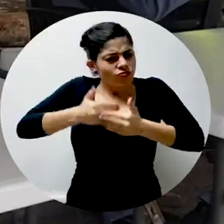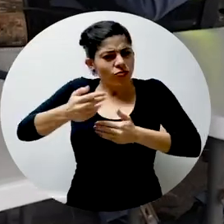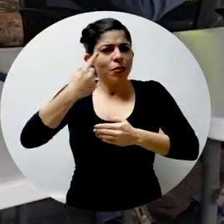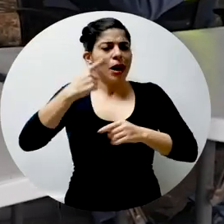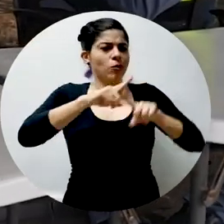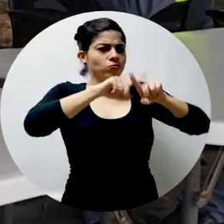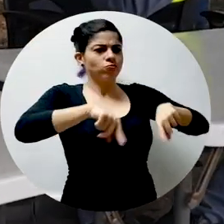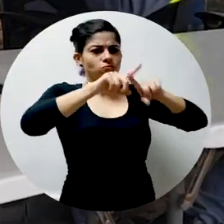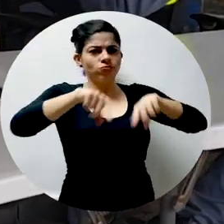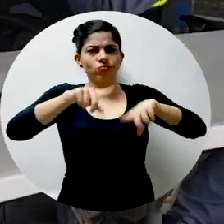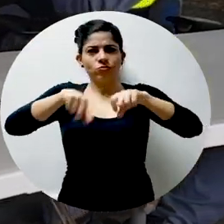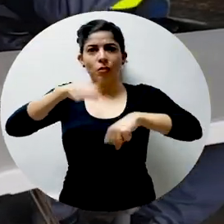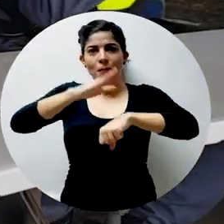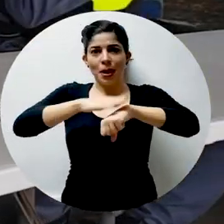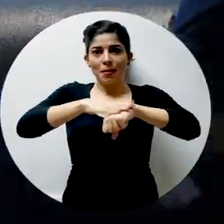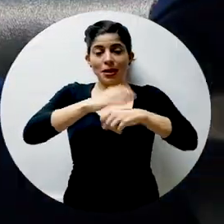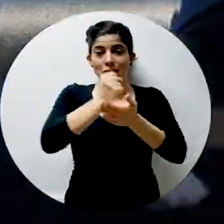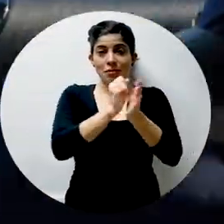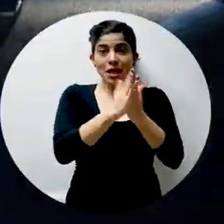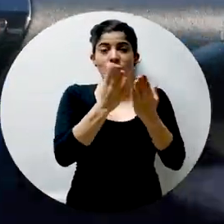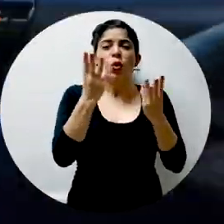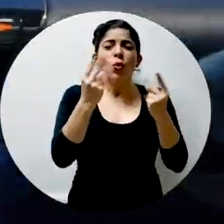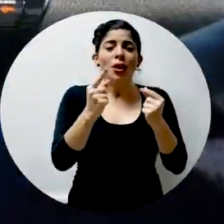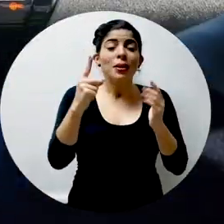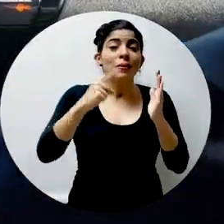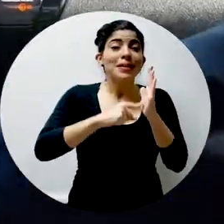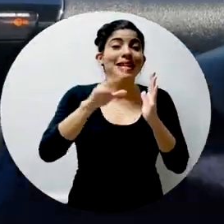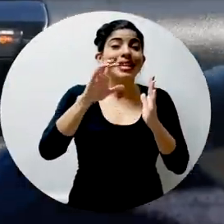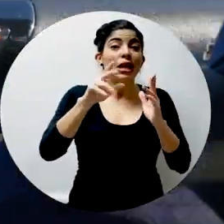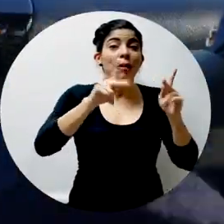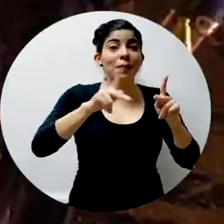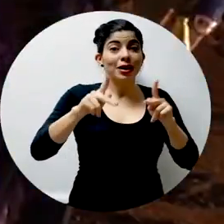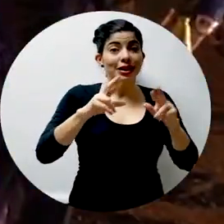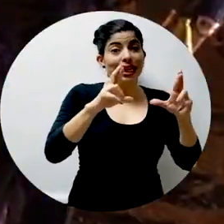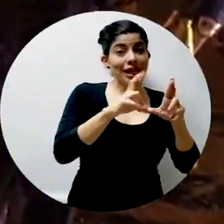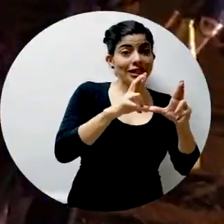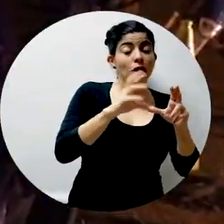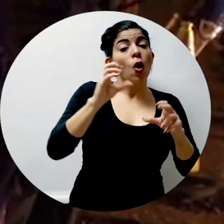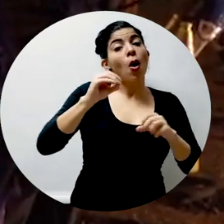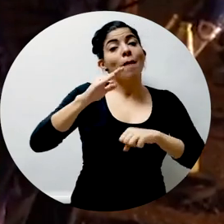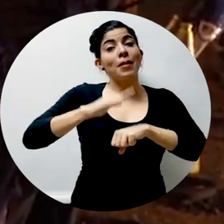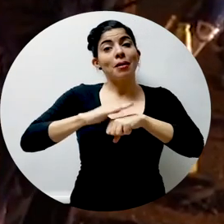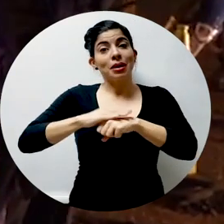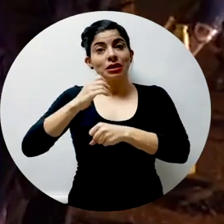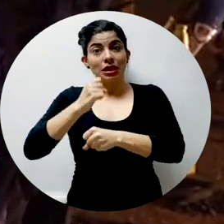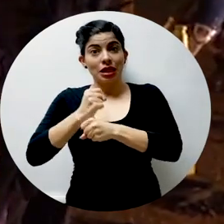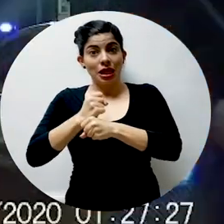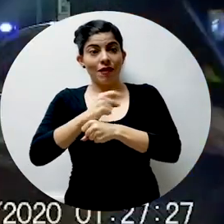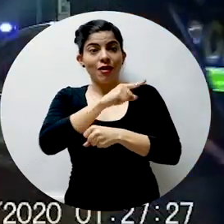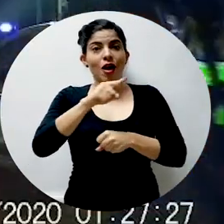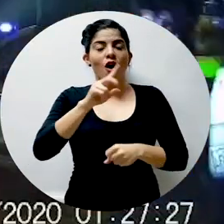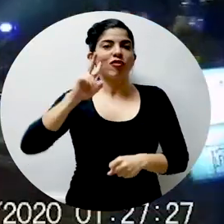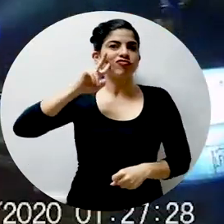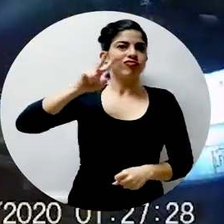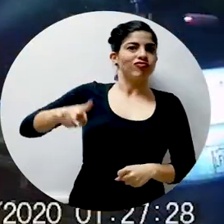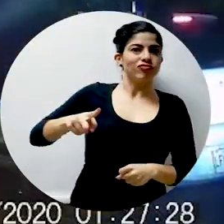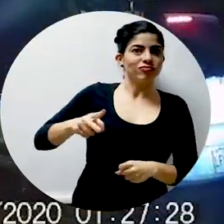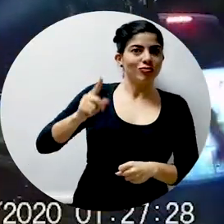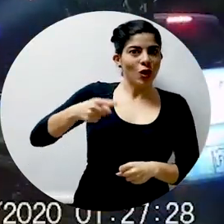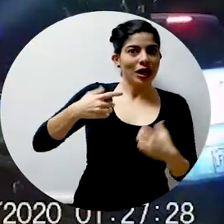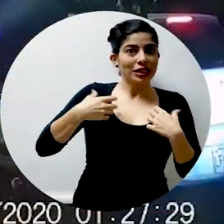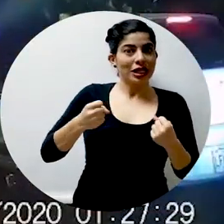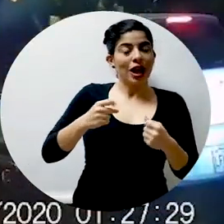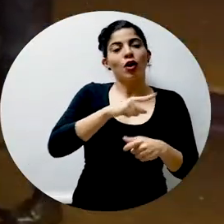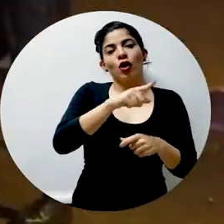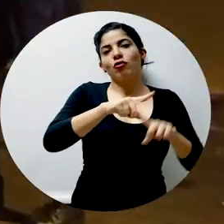proceso para cancelar el estatus migratorio de 1.500 personas residentes o con permisos de trabajo que desacataron las